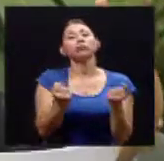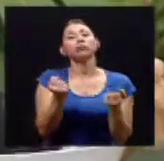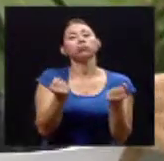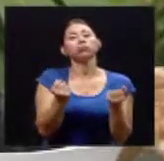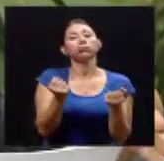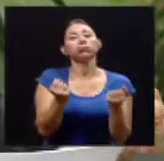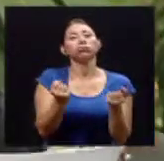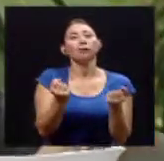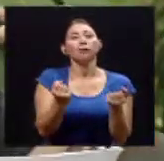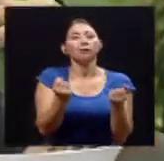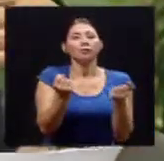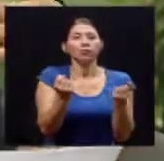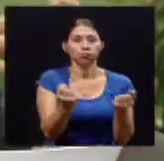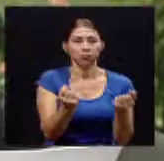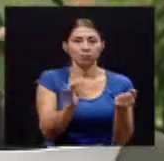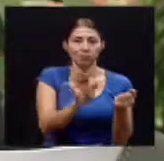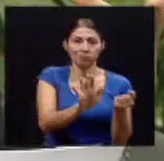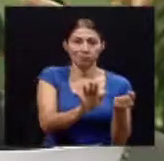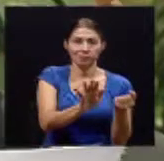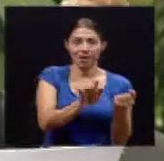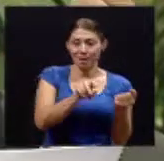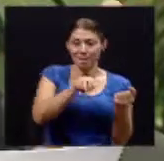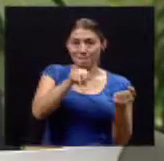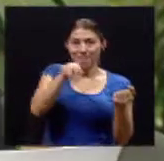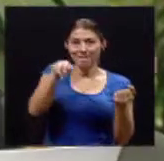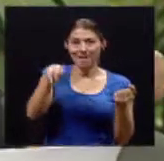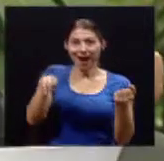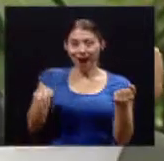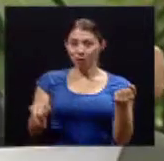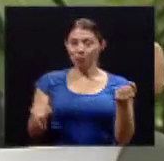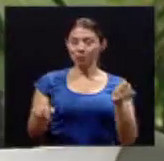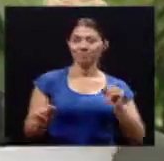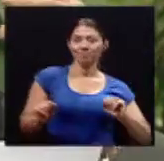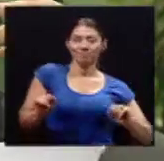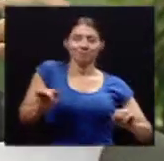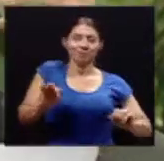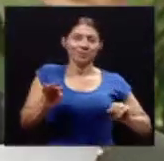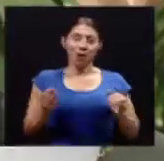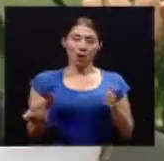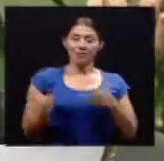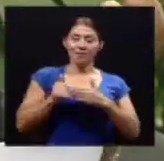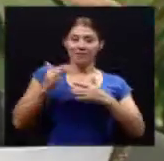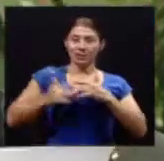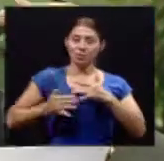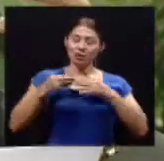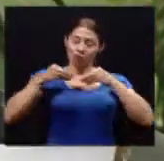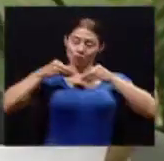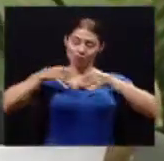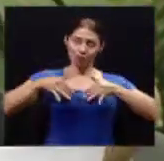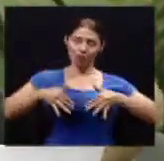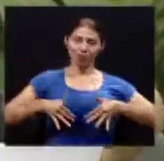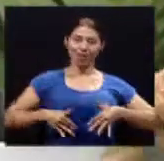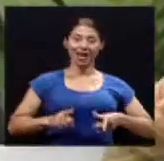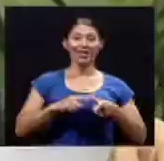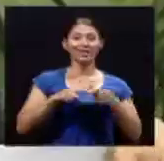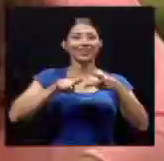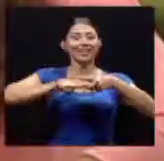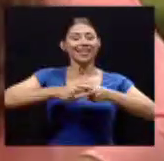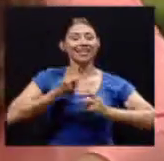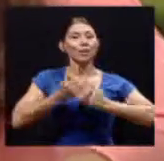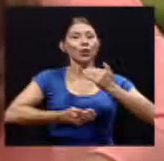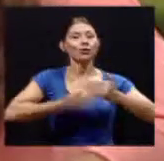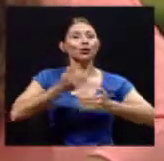segundos y estiro la circulación vuelve a los tejidos que han estado comprimidos y entonces yo inicio un proceso de curación